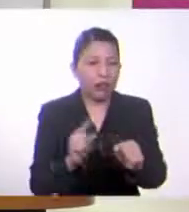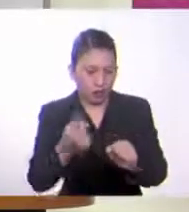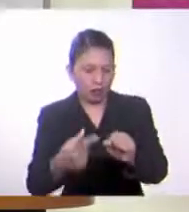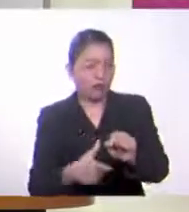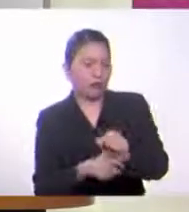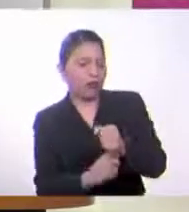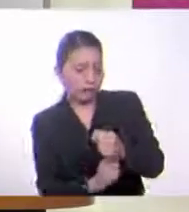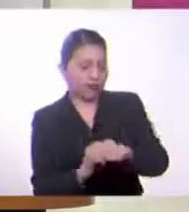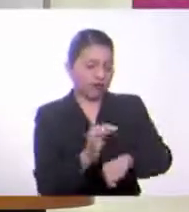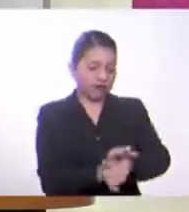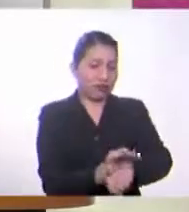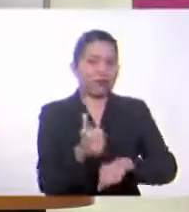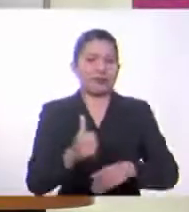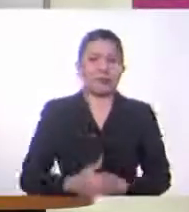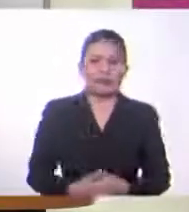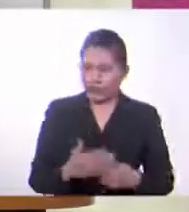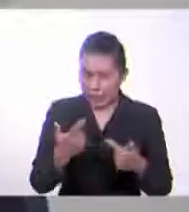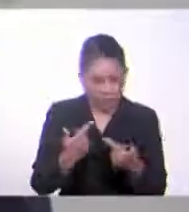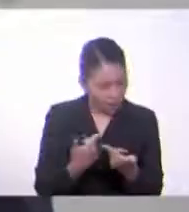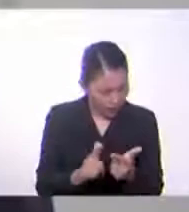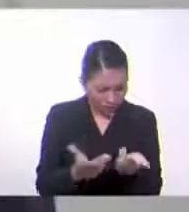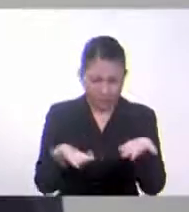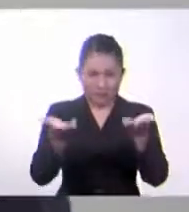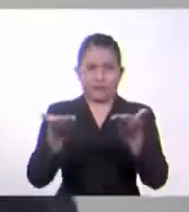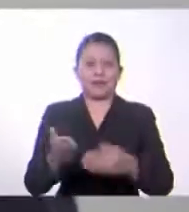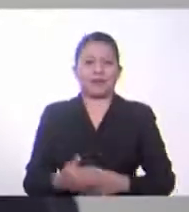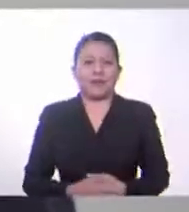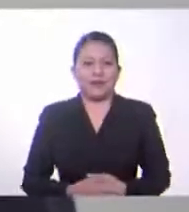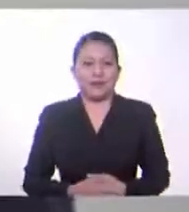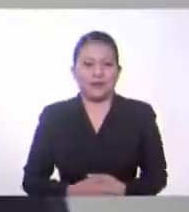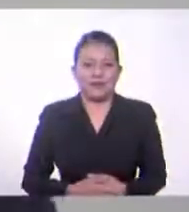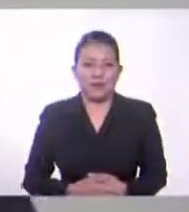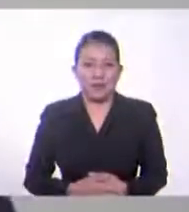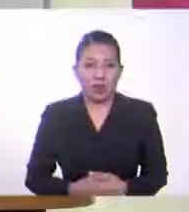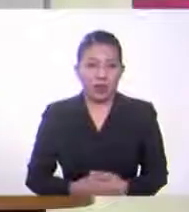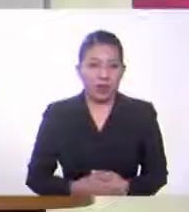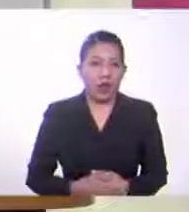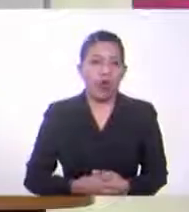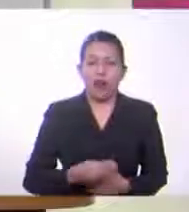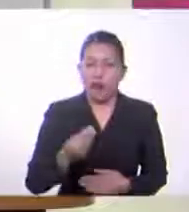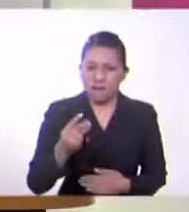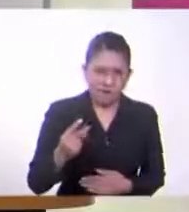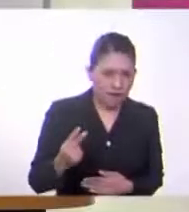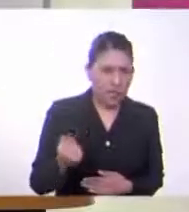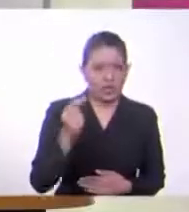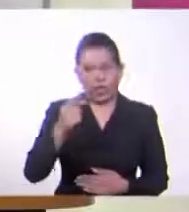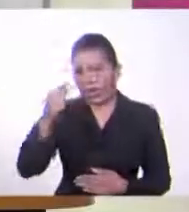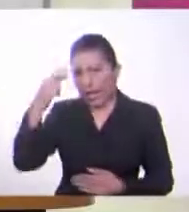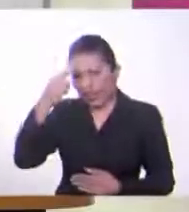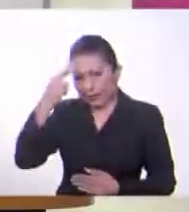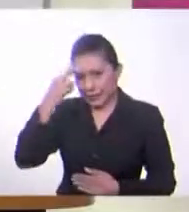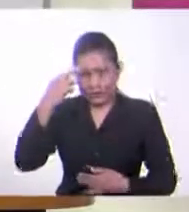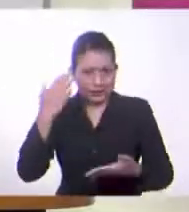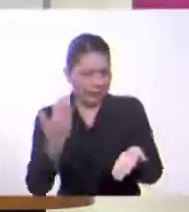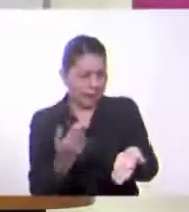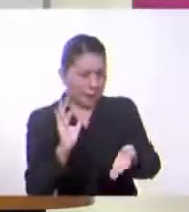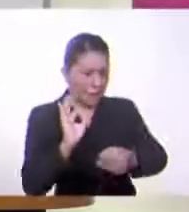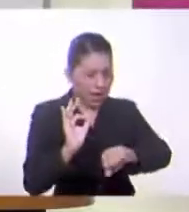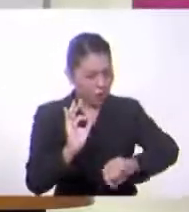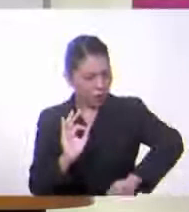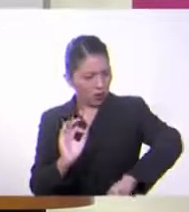puede probar cuantas veces usted desee. Tiene toda la razón, qué diferencia.